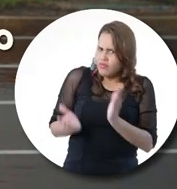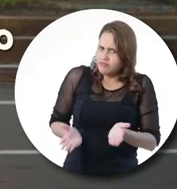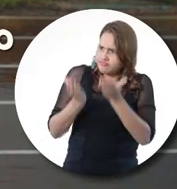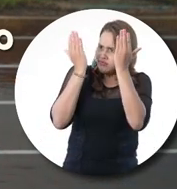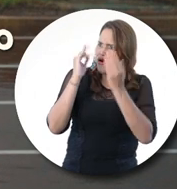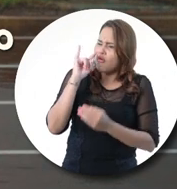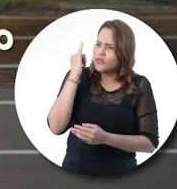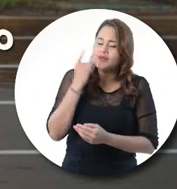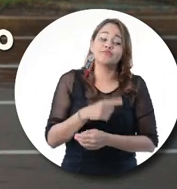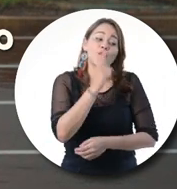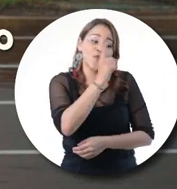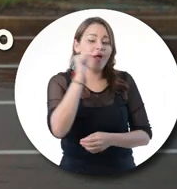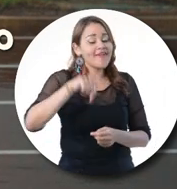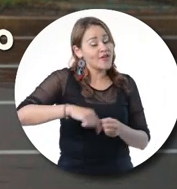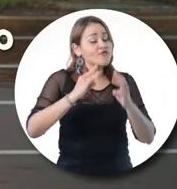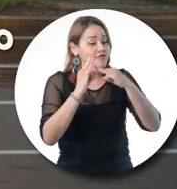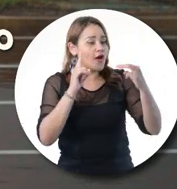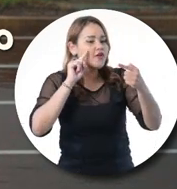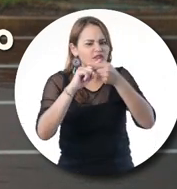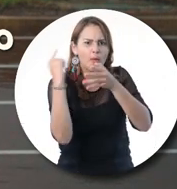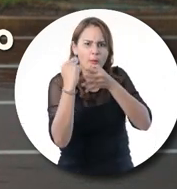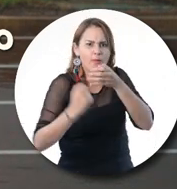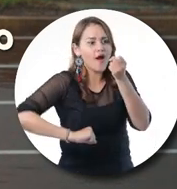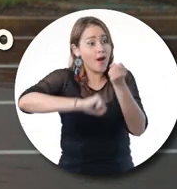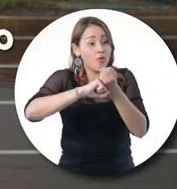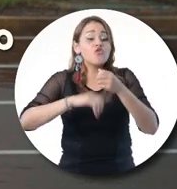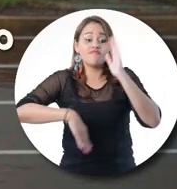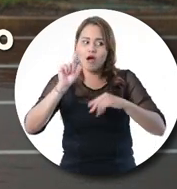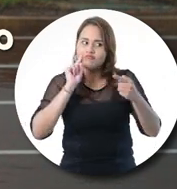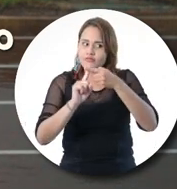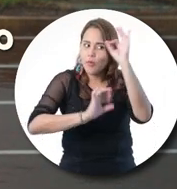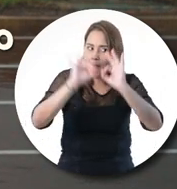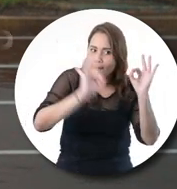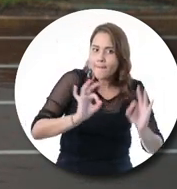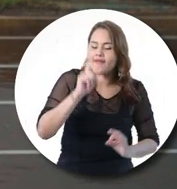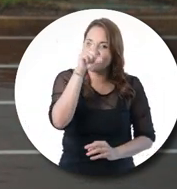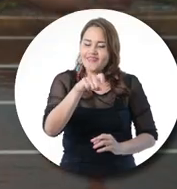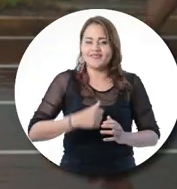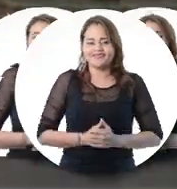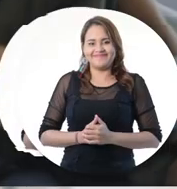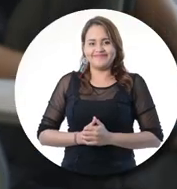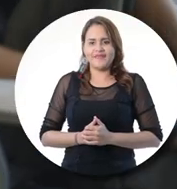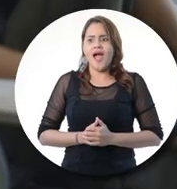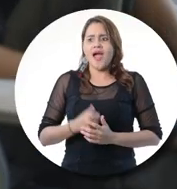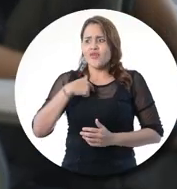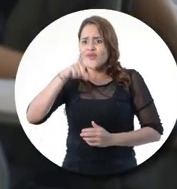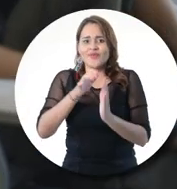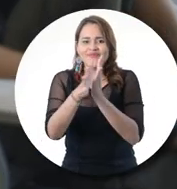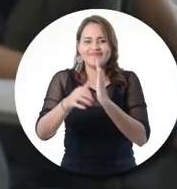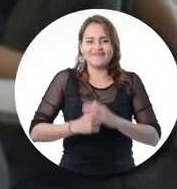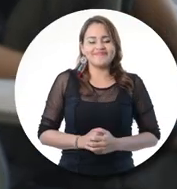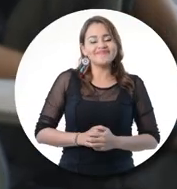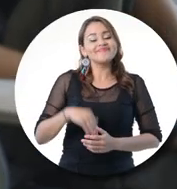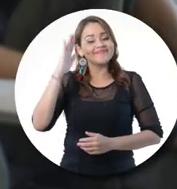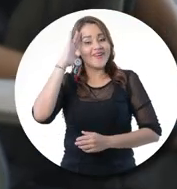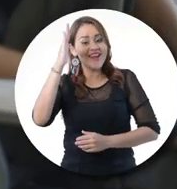Políticas institucionales y preparación preparación Mucha preparación Espérate ahí, tengo que contárselo a ella Buenas tardes,